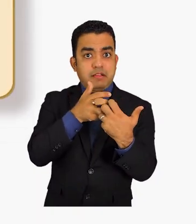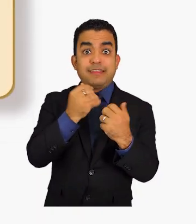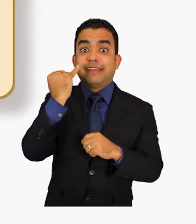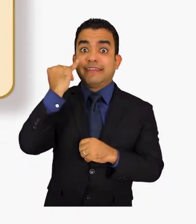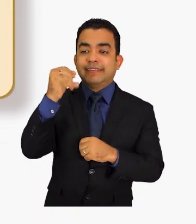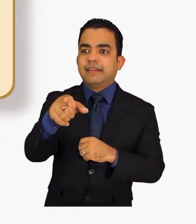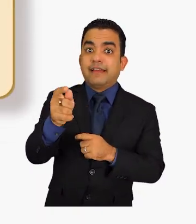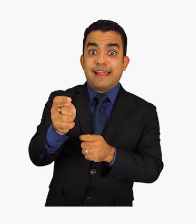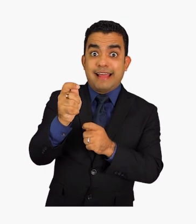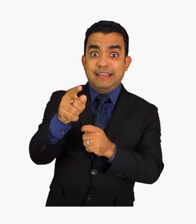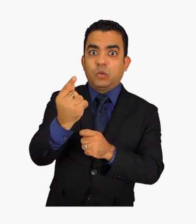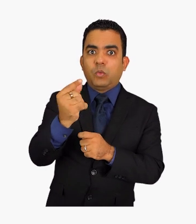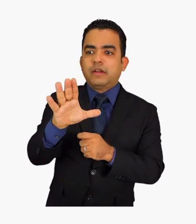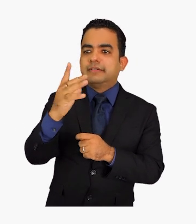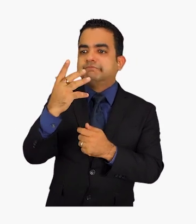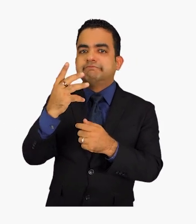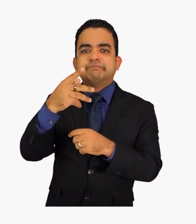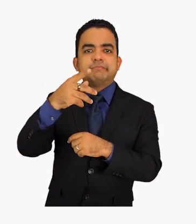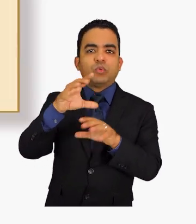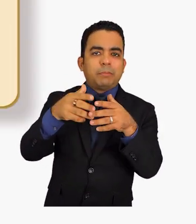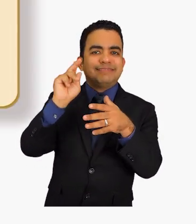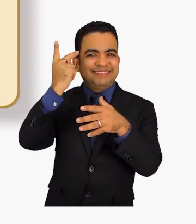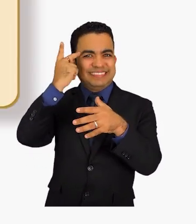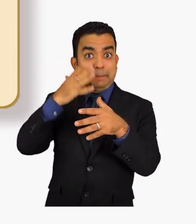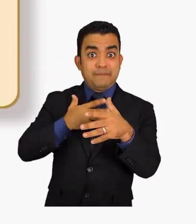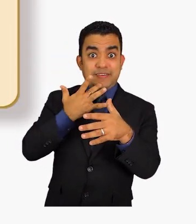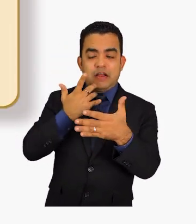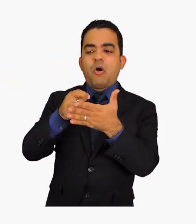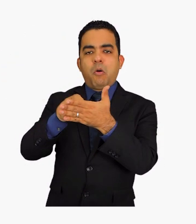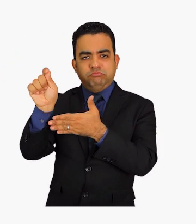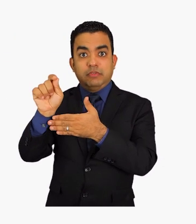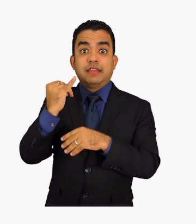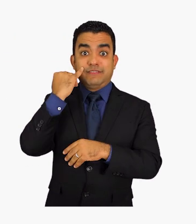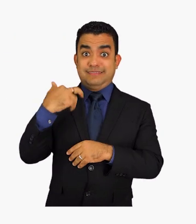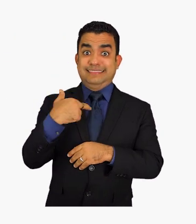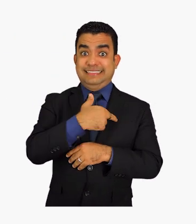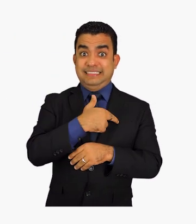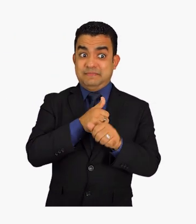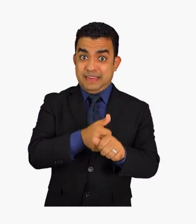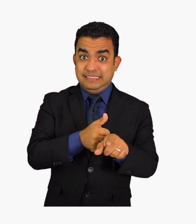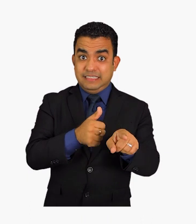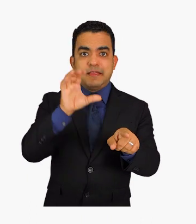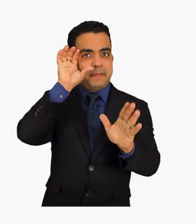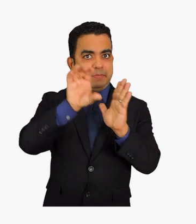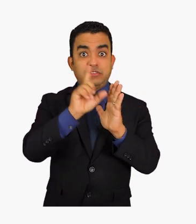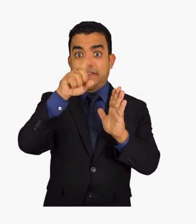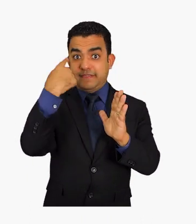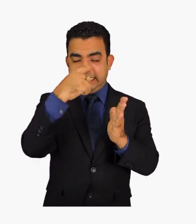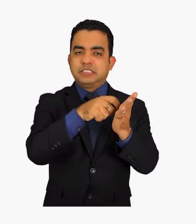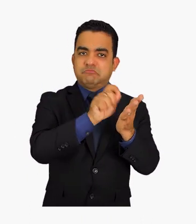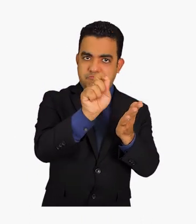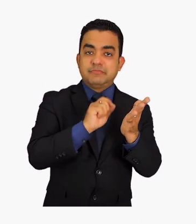el caso de la alcaldía, marcas el partido de tu preferencia. Si es regiduría, marcas sobre la fotografía de un candidato o